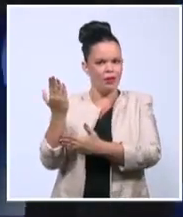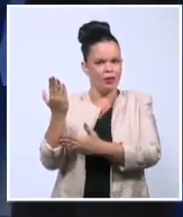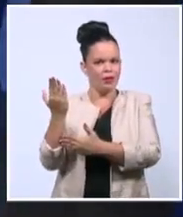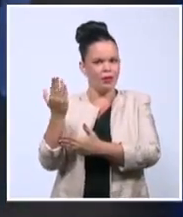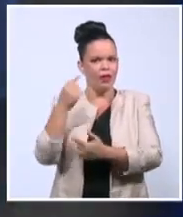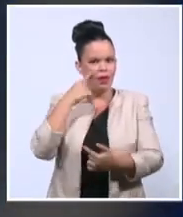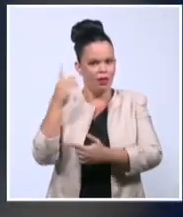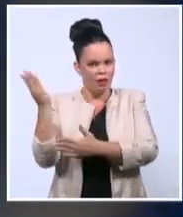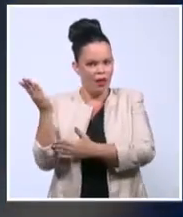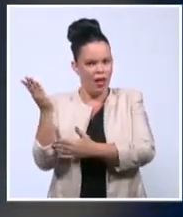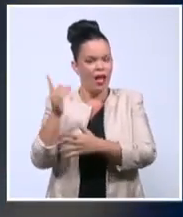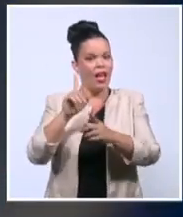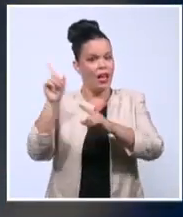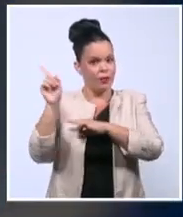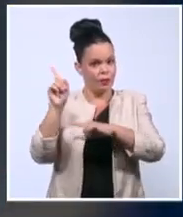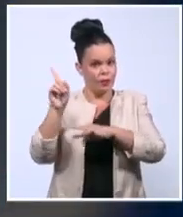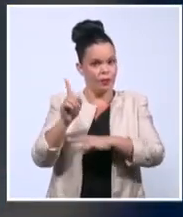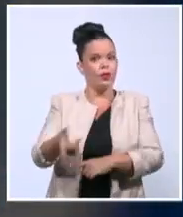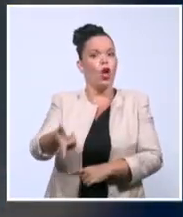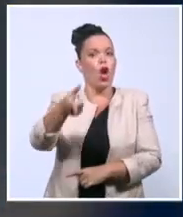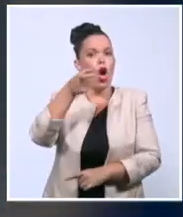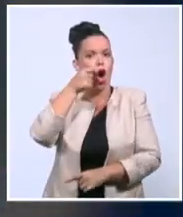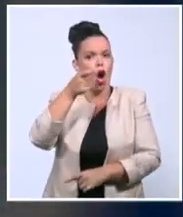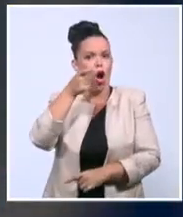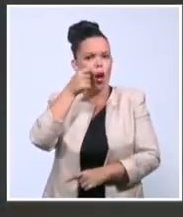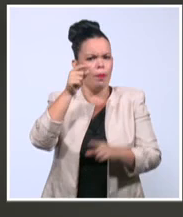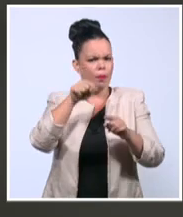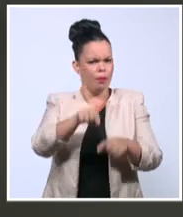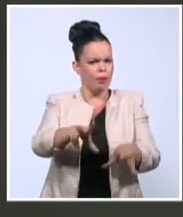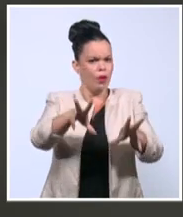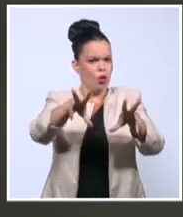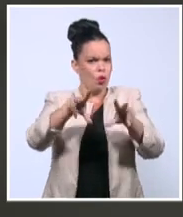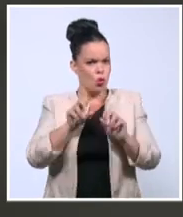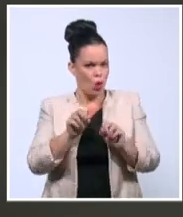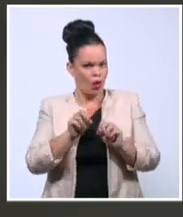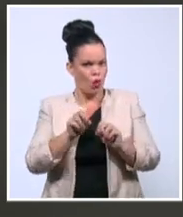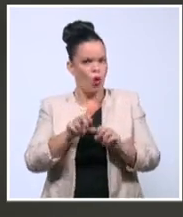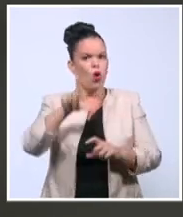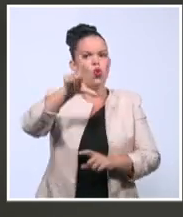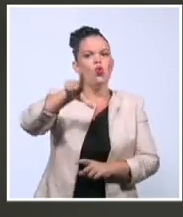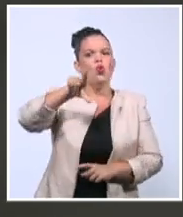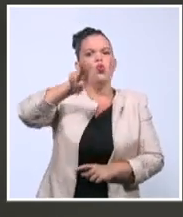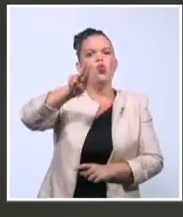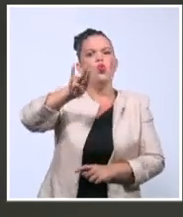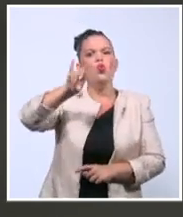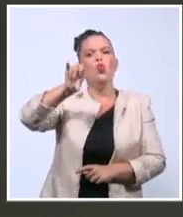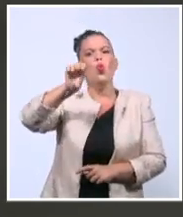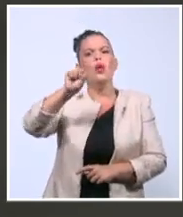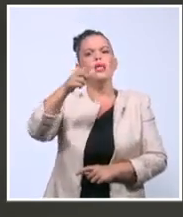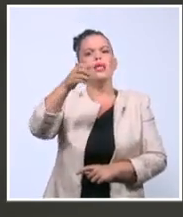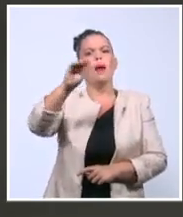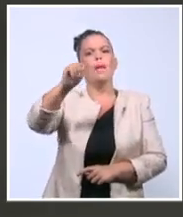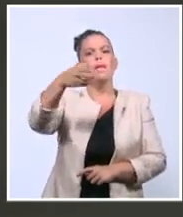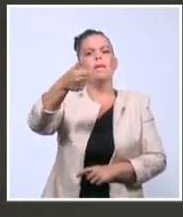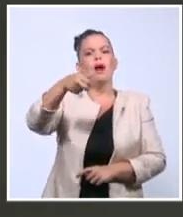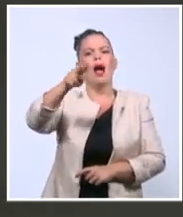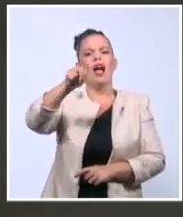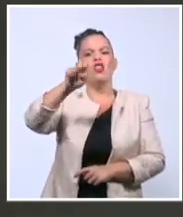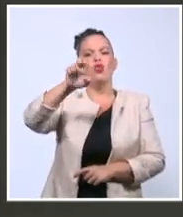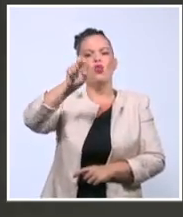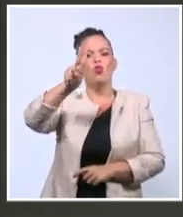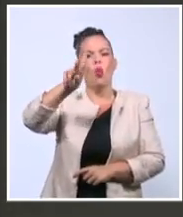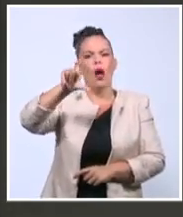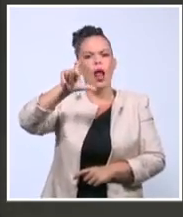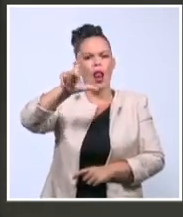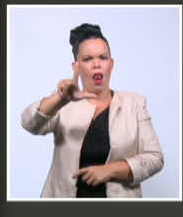este es el hombre, esto no es nuevo, esta persona, Luis Manuel Otero Alcántara, hace tiempo que hizo esto, repito, no